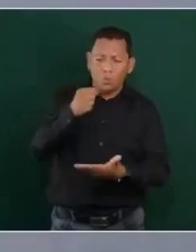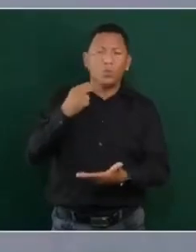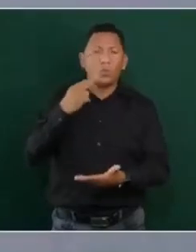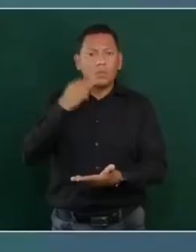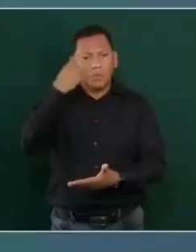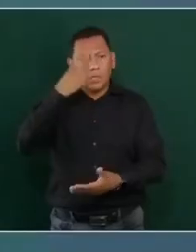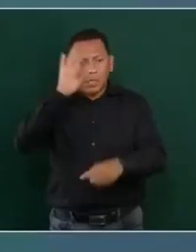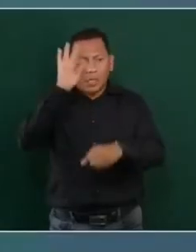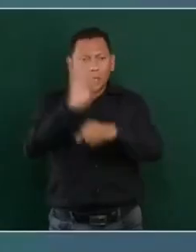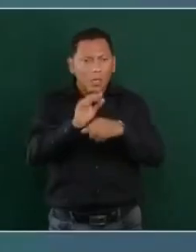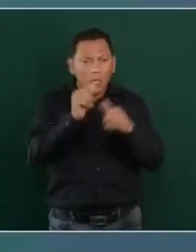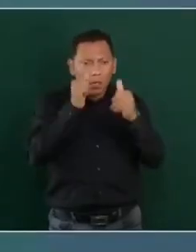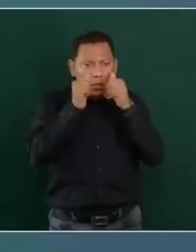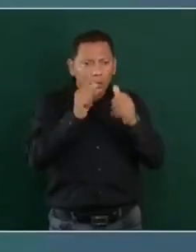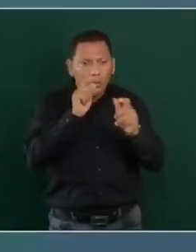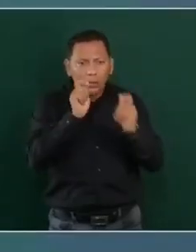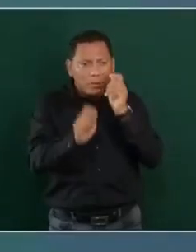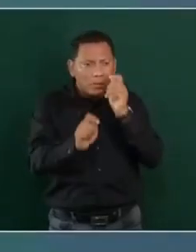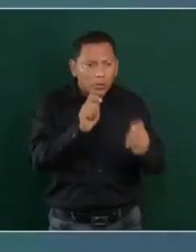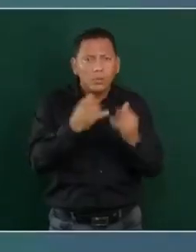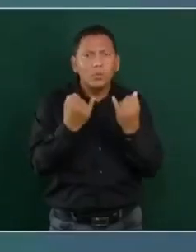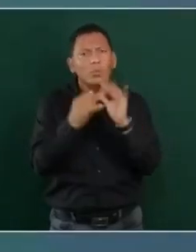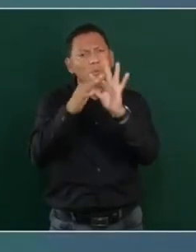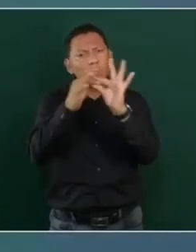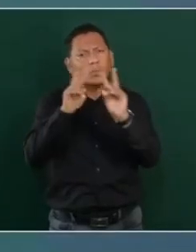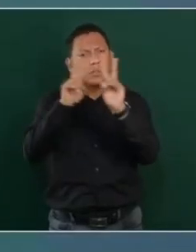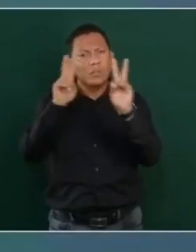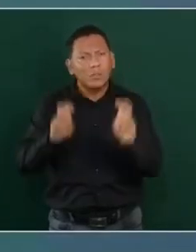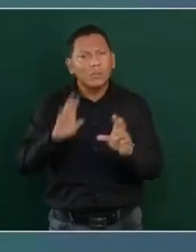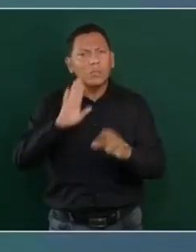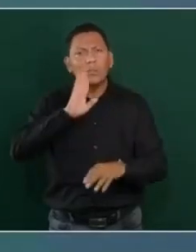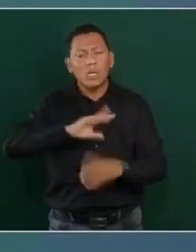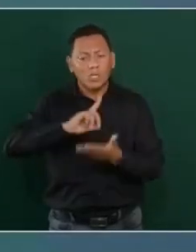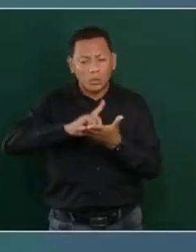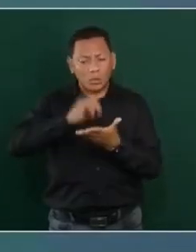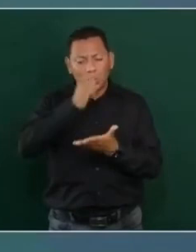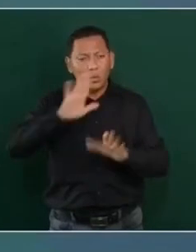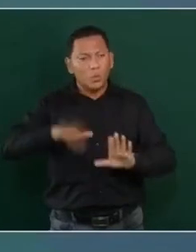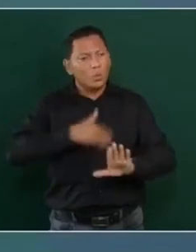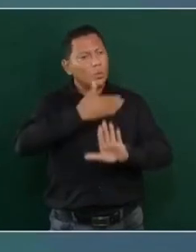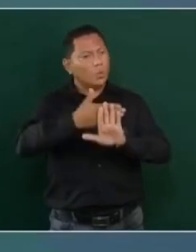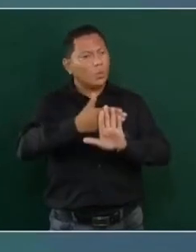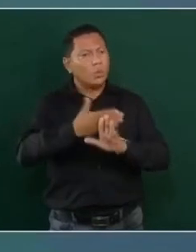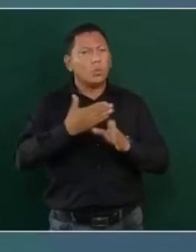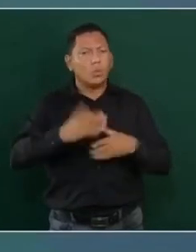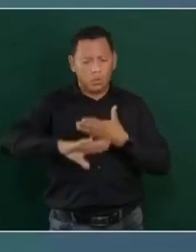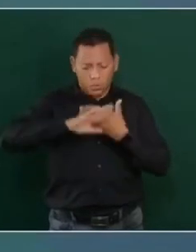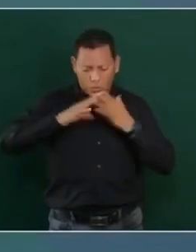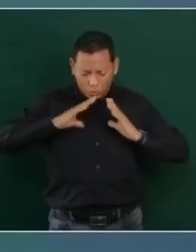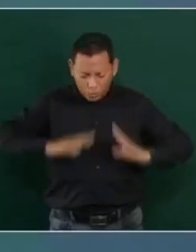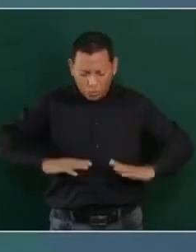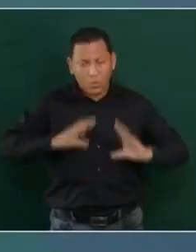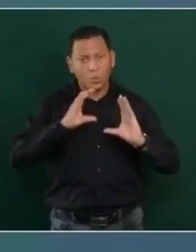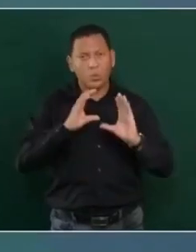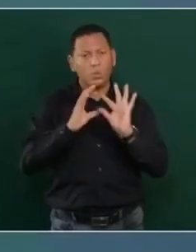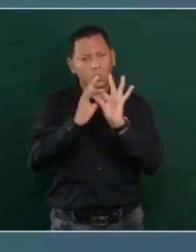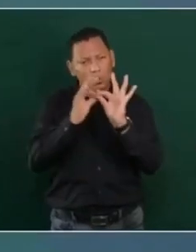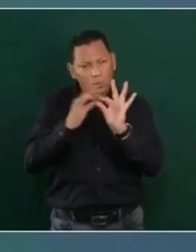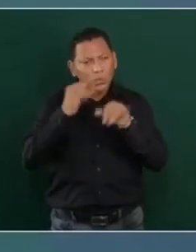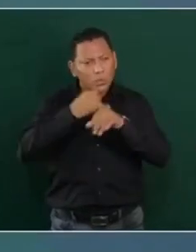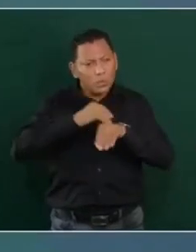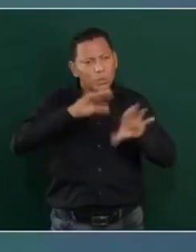las causas y también difusión del daño que causan las drogas